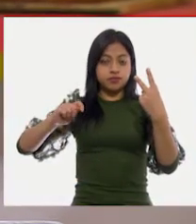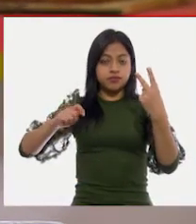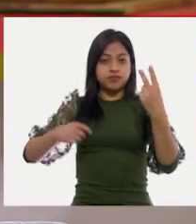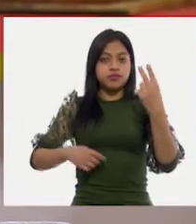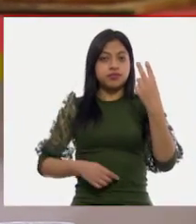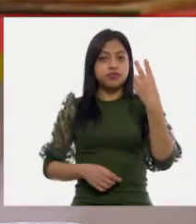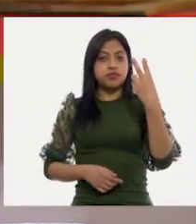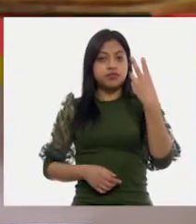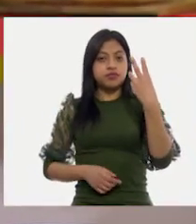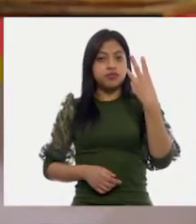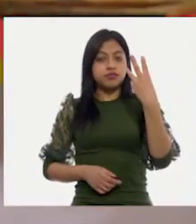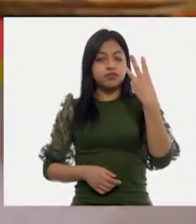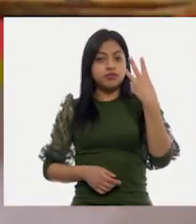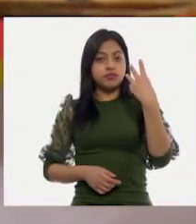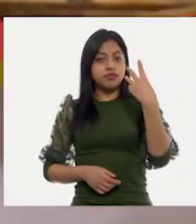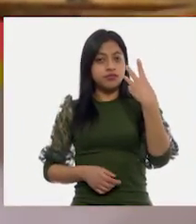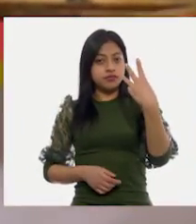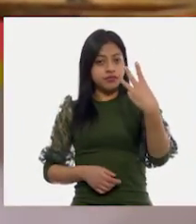Dos...